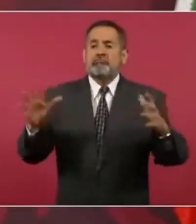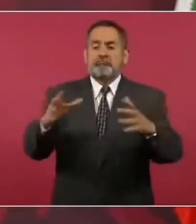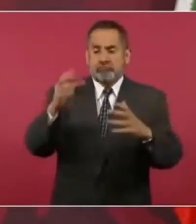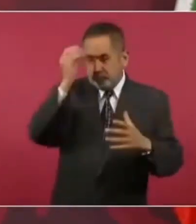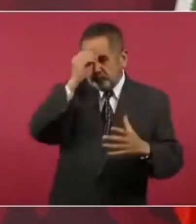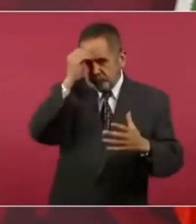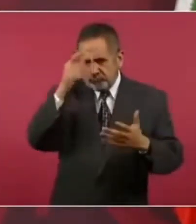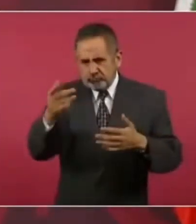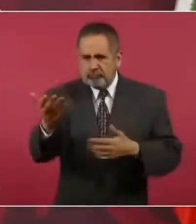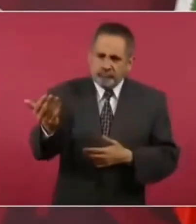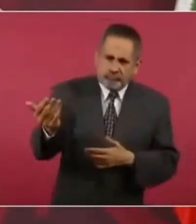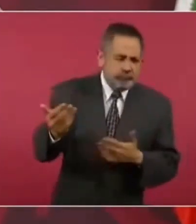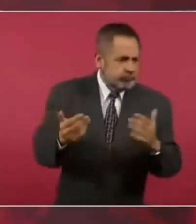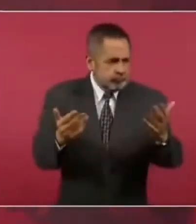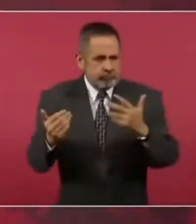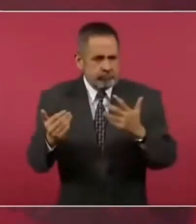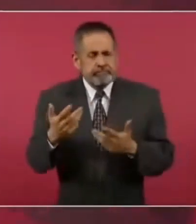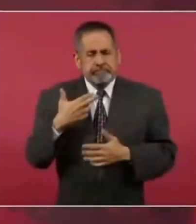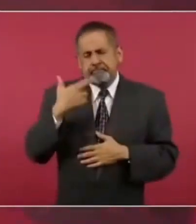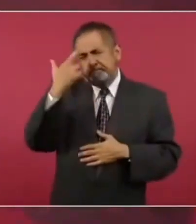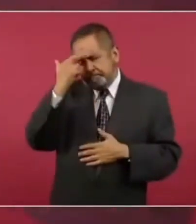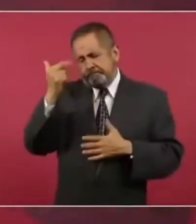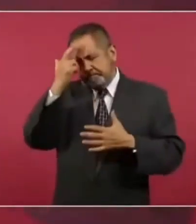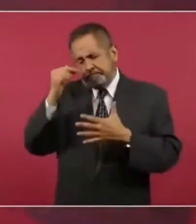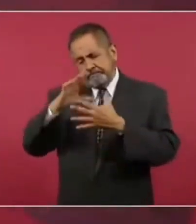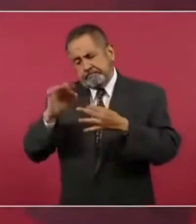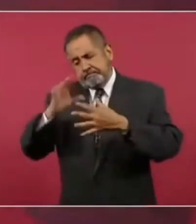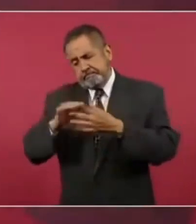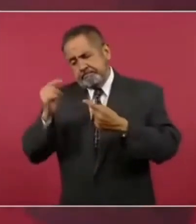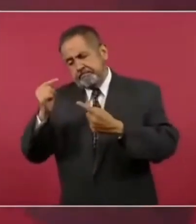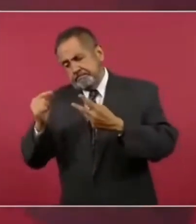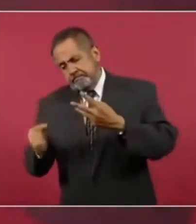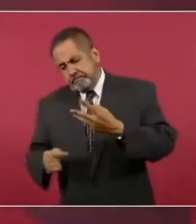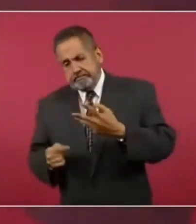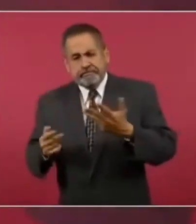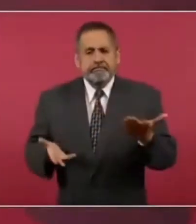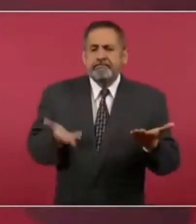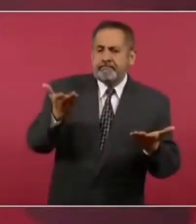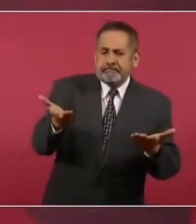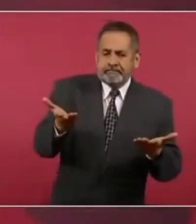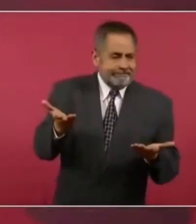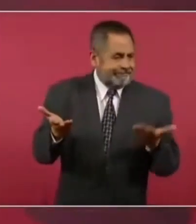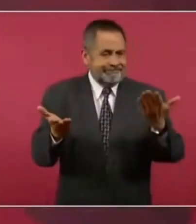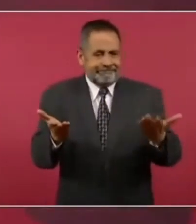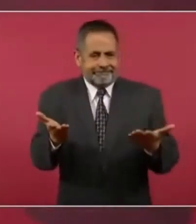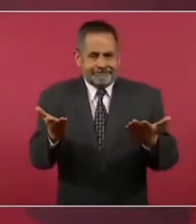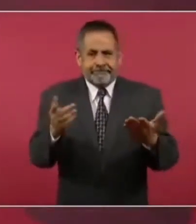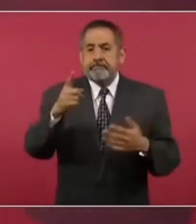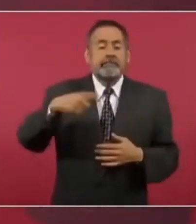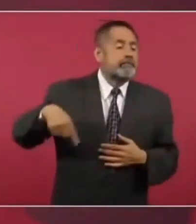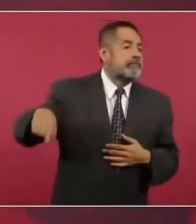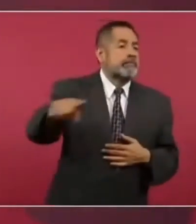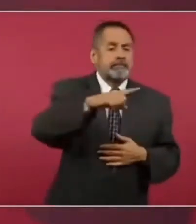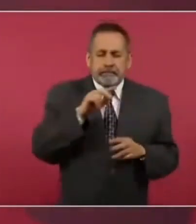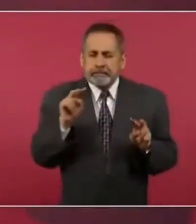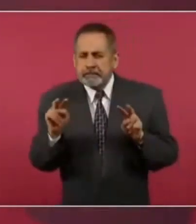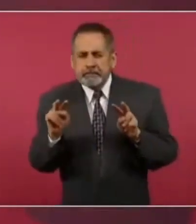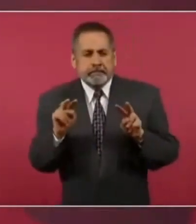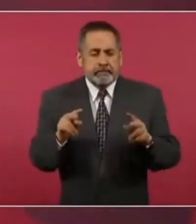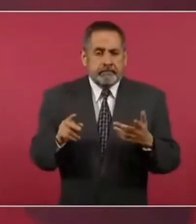también podamos argumentar de la importancia de que los